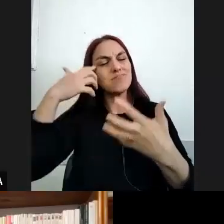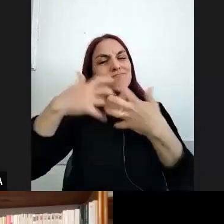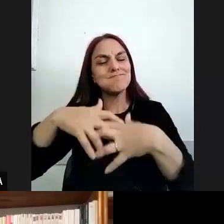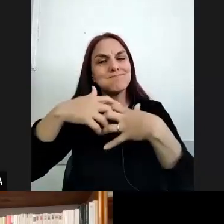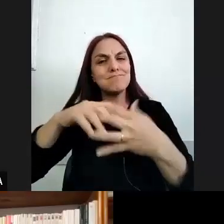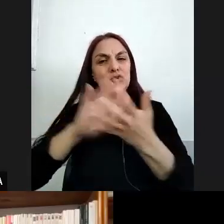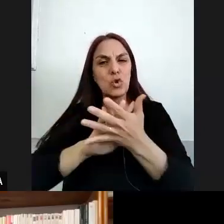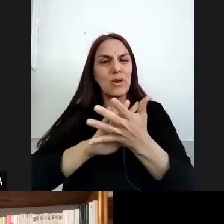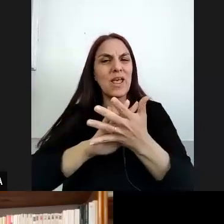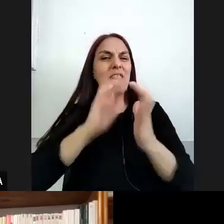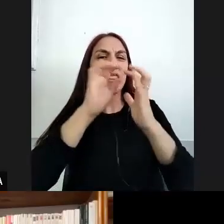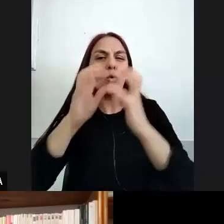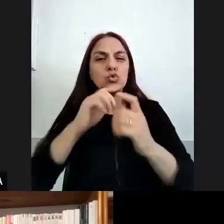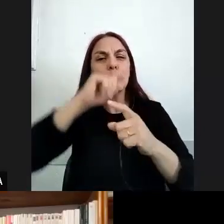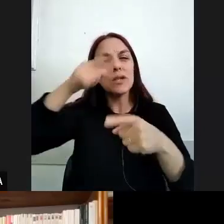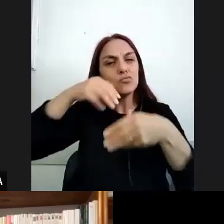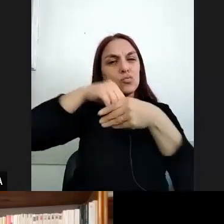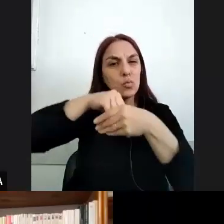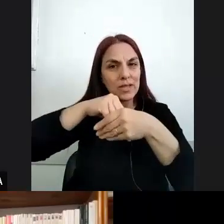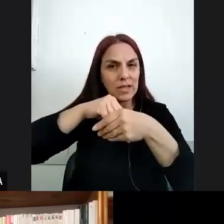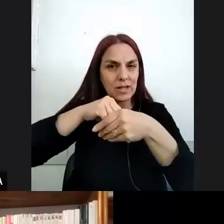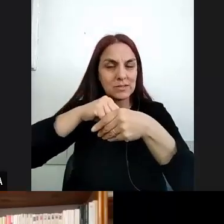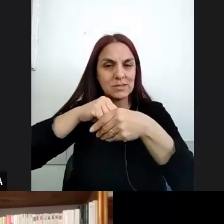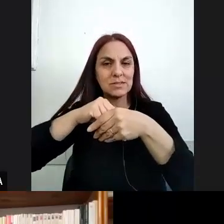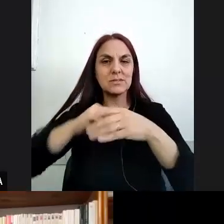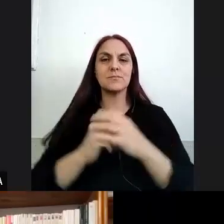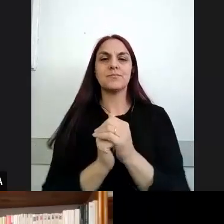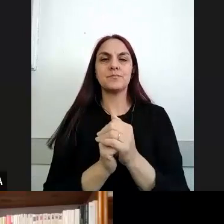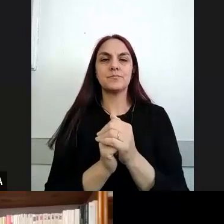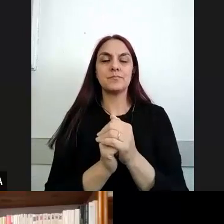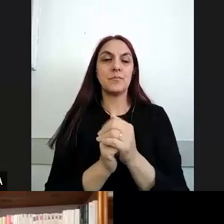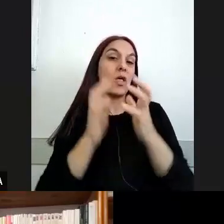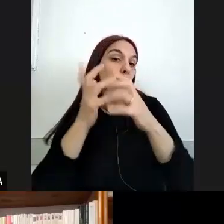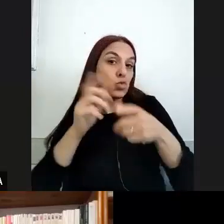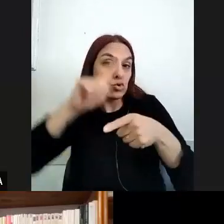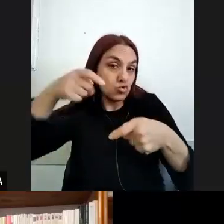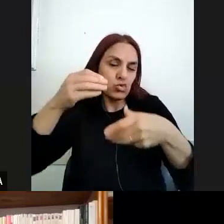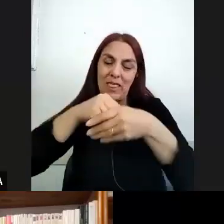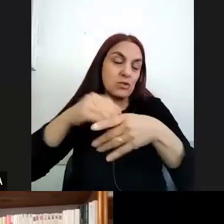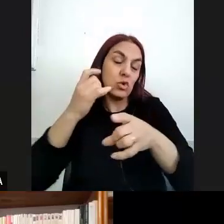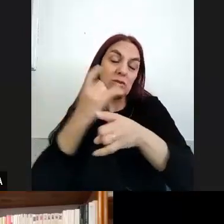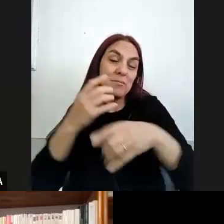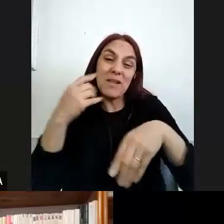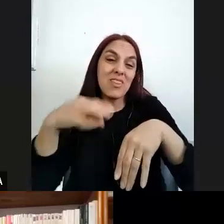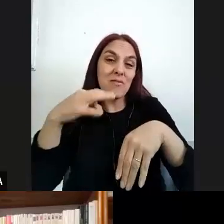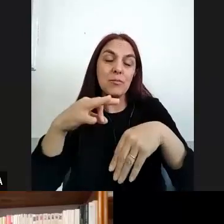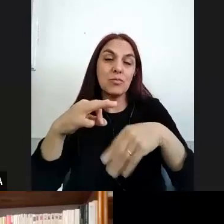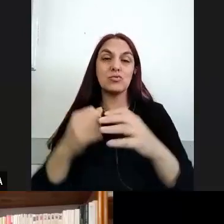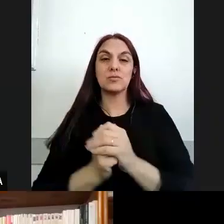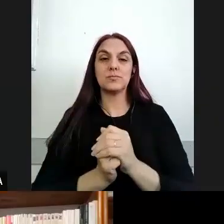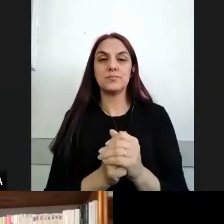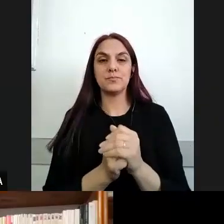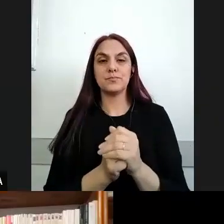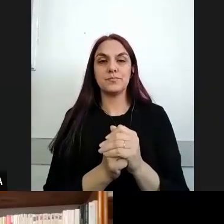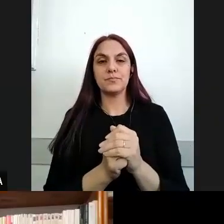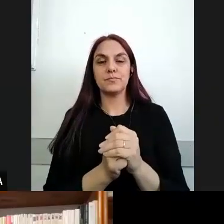discusiones o las discusiones en las que estamos implicados que por supuesto para nada las que me implican suponen